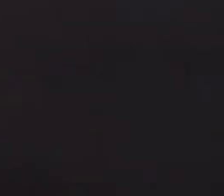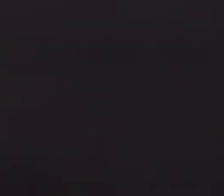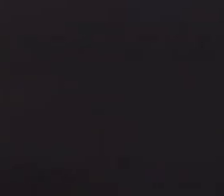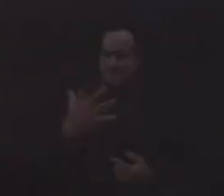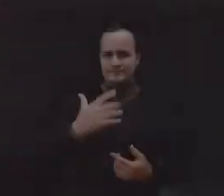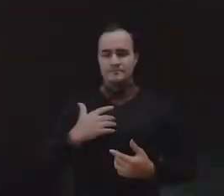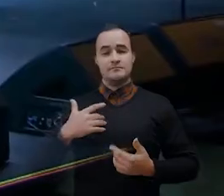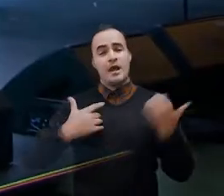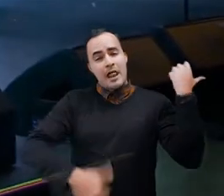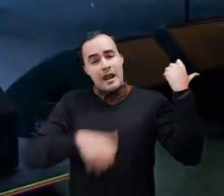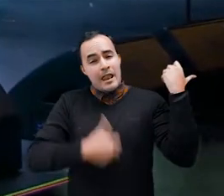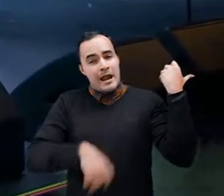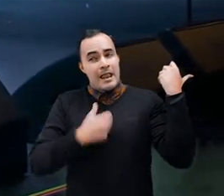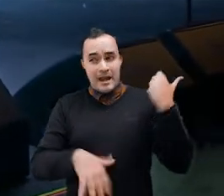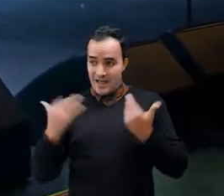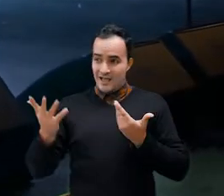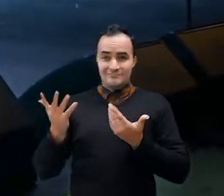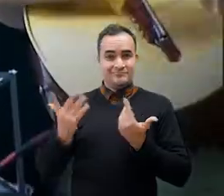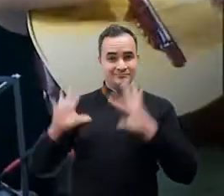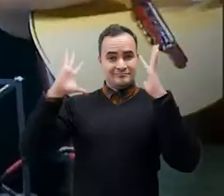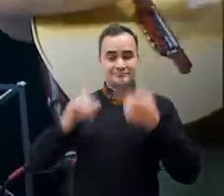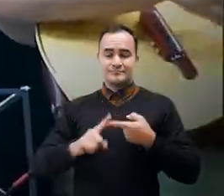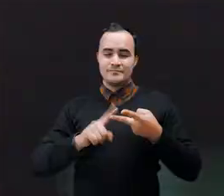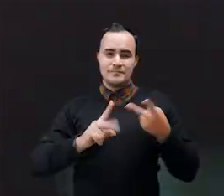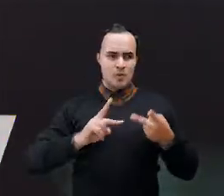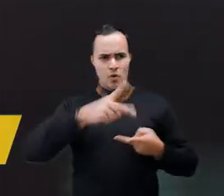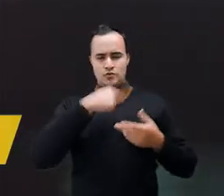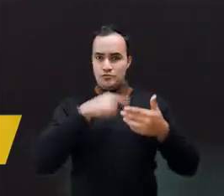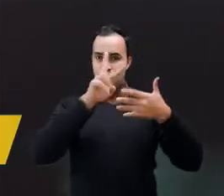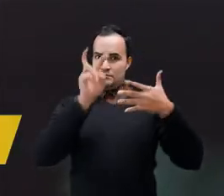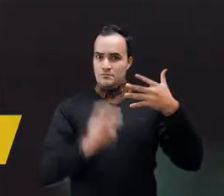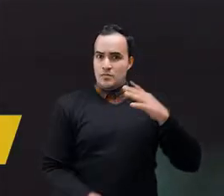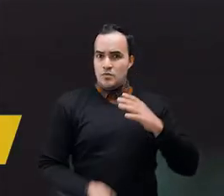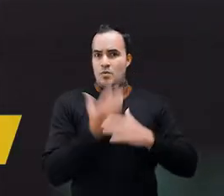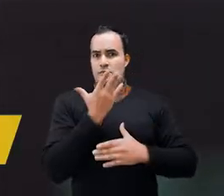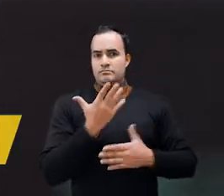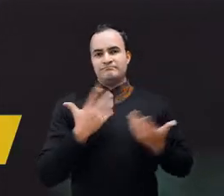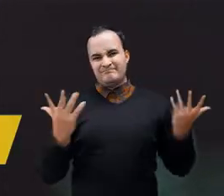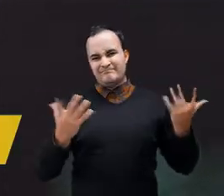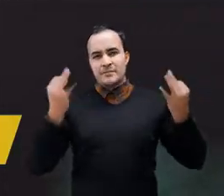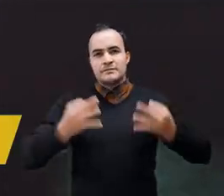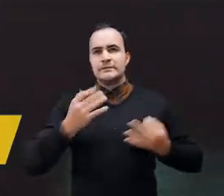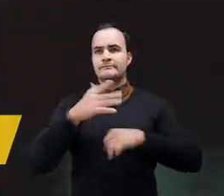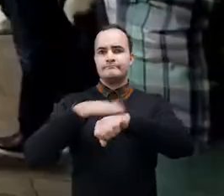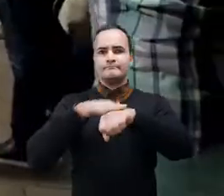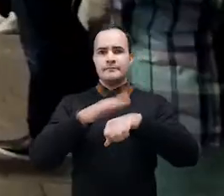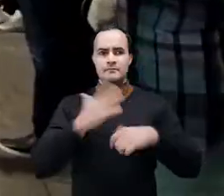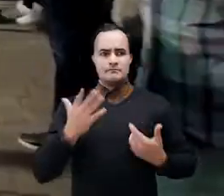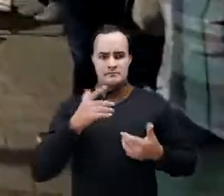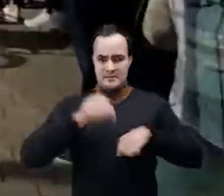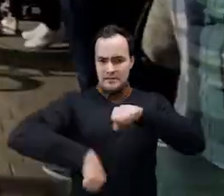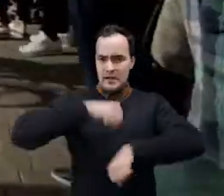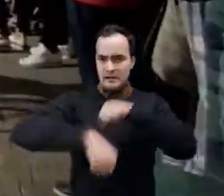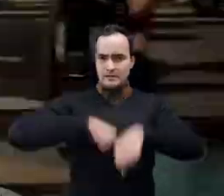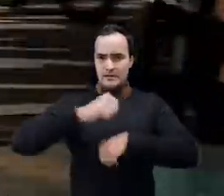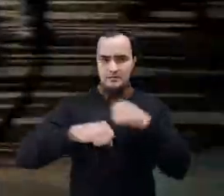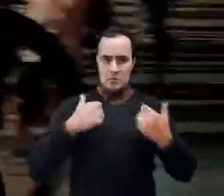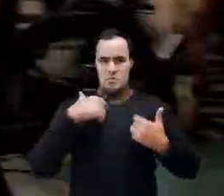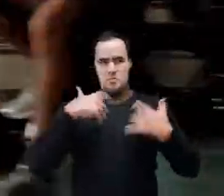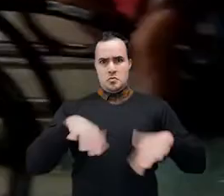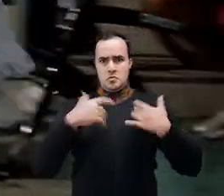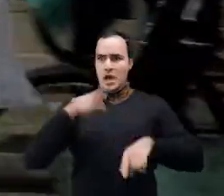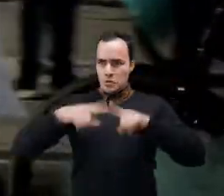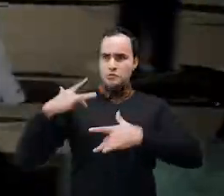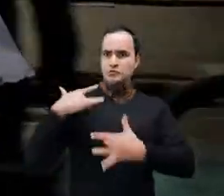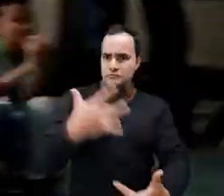Vamos a tener el Festival de la Trova, vamos a tener eventos nuevos. Por ejemplo, va a haber un evento de bicicletas muy importante